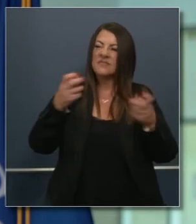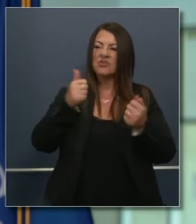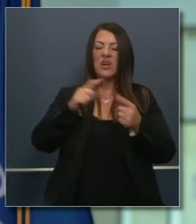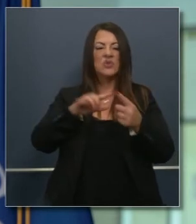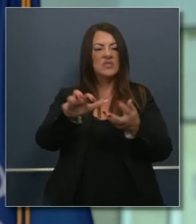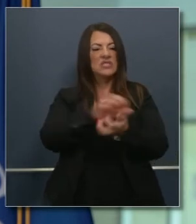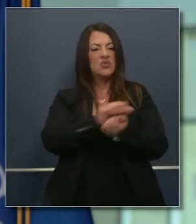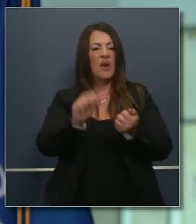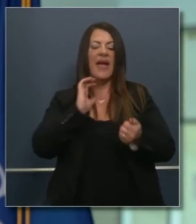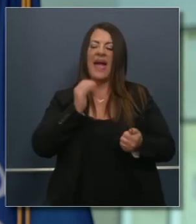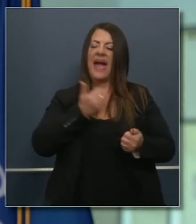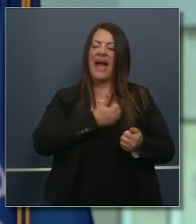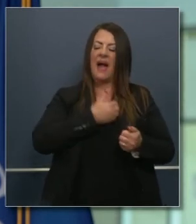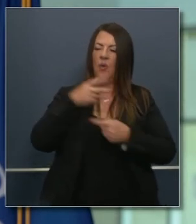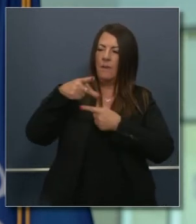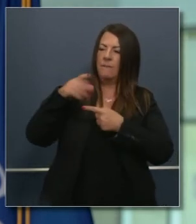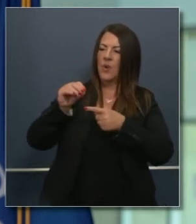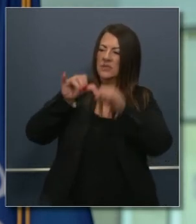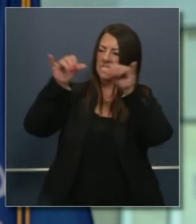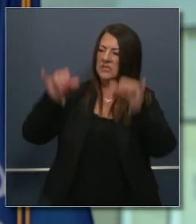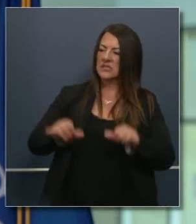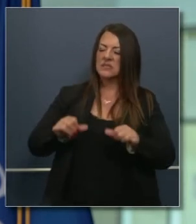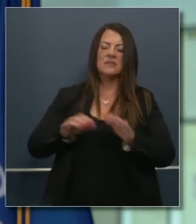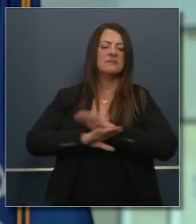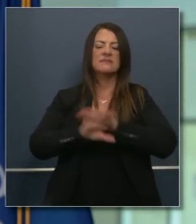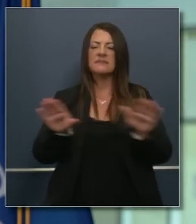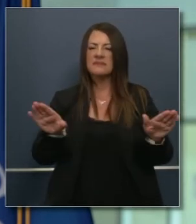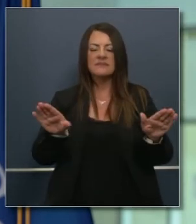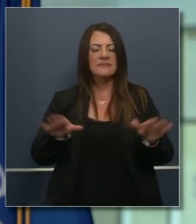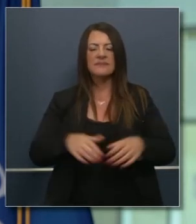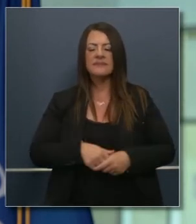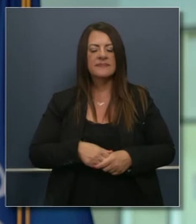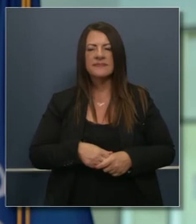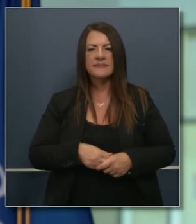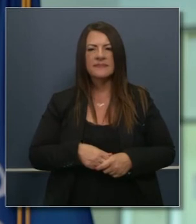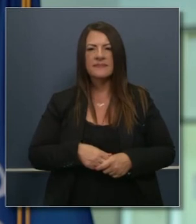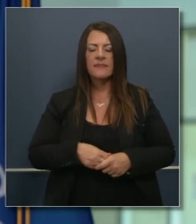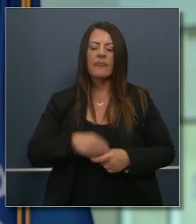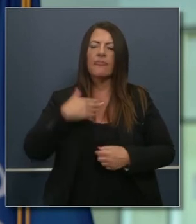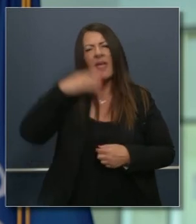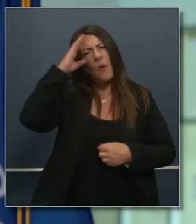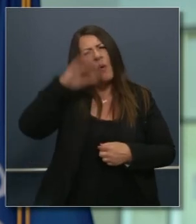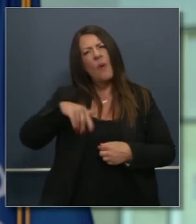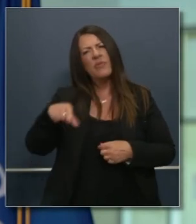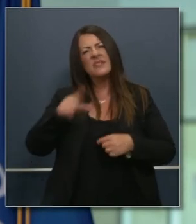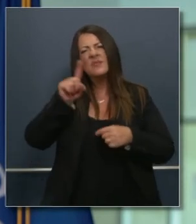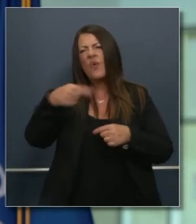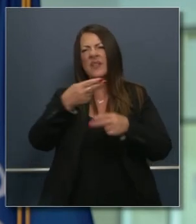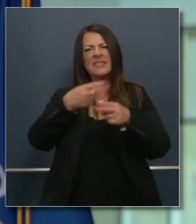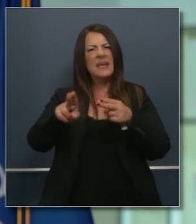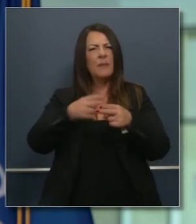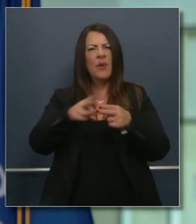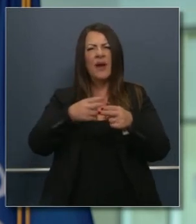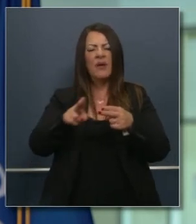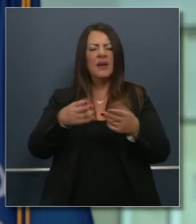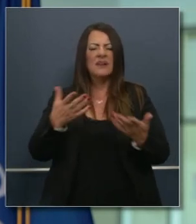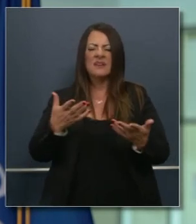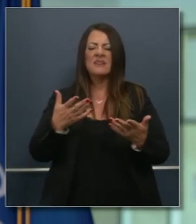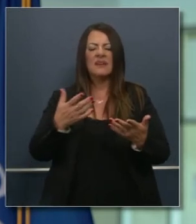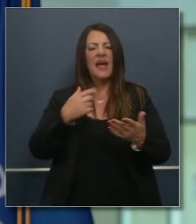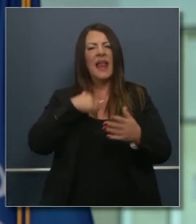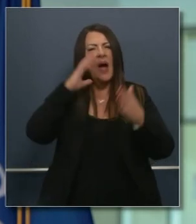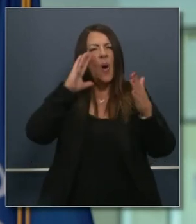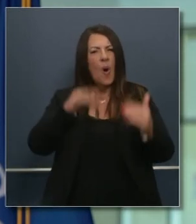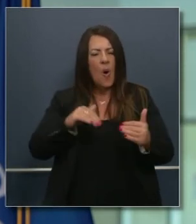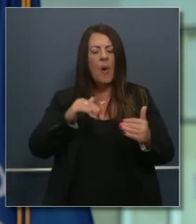de nuestro sistema postal de modo que espero que esto sea un momento temporal espero